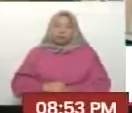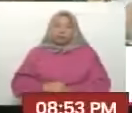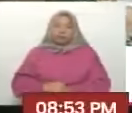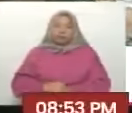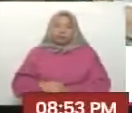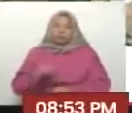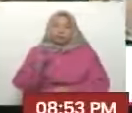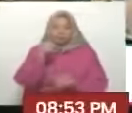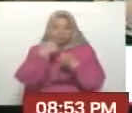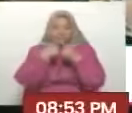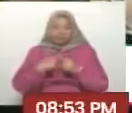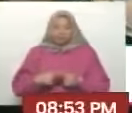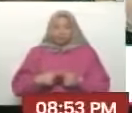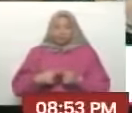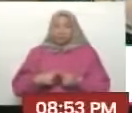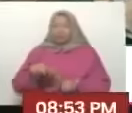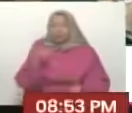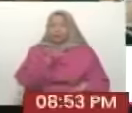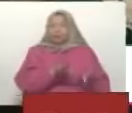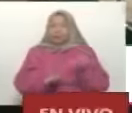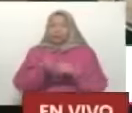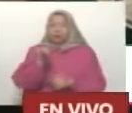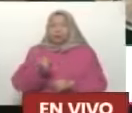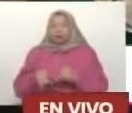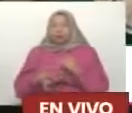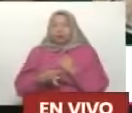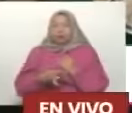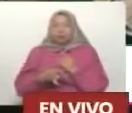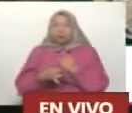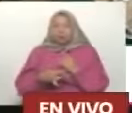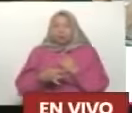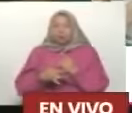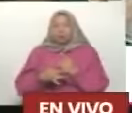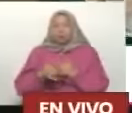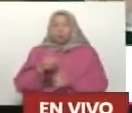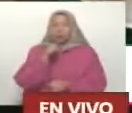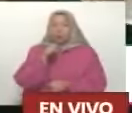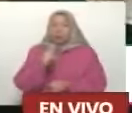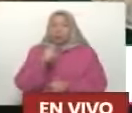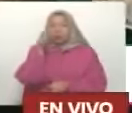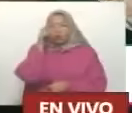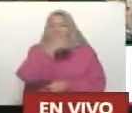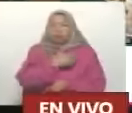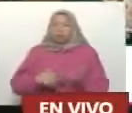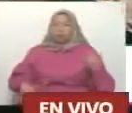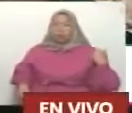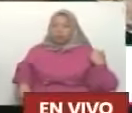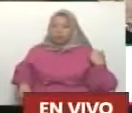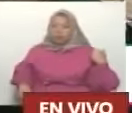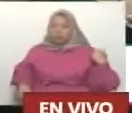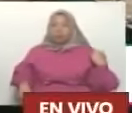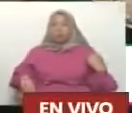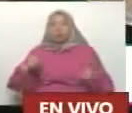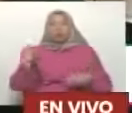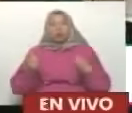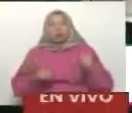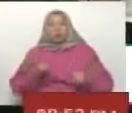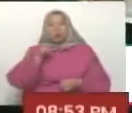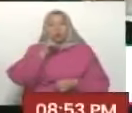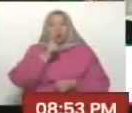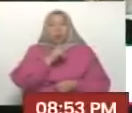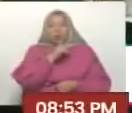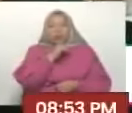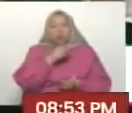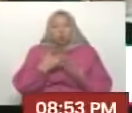de ciencias también, pues, y de tecnología. ¿Cómo te sientes? ¿Qué le dirías al presidente? ¿Cómo te llamas? Dile tu nombre. ¿Qué